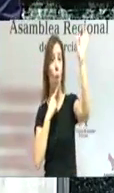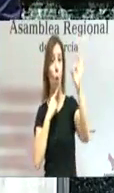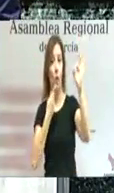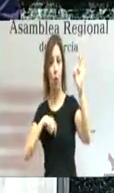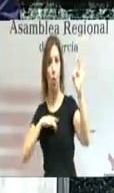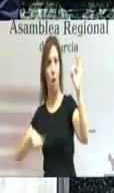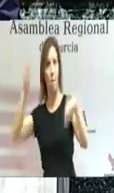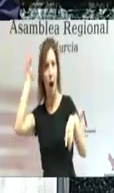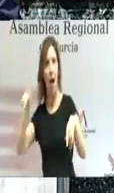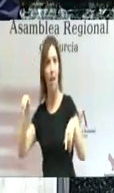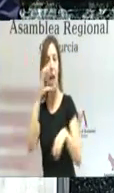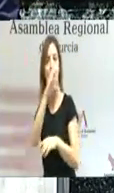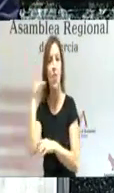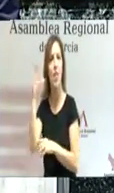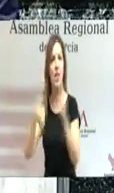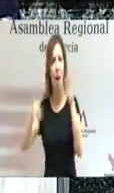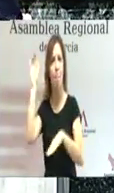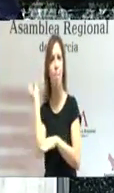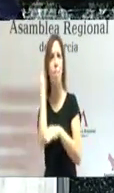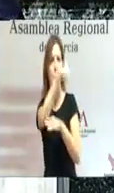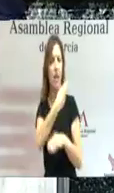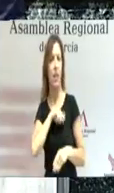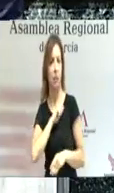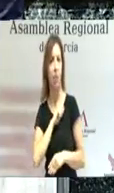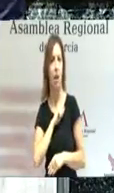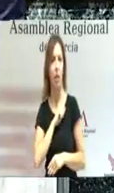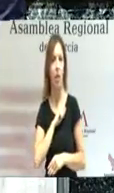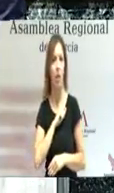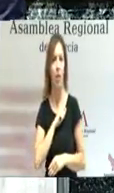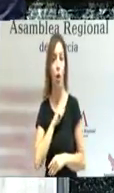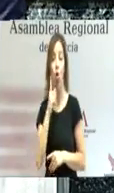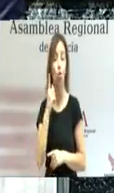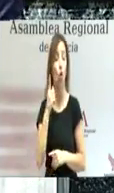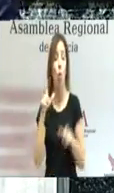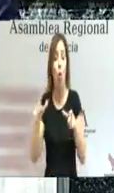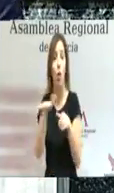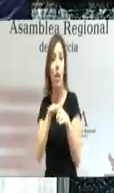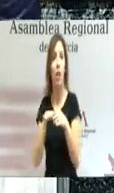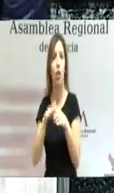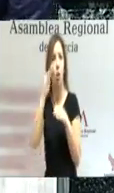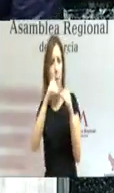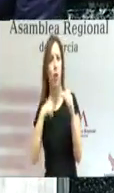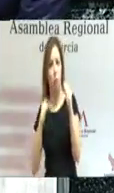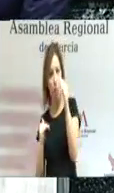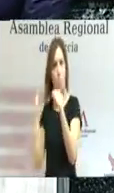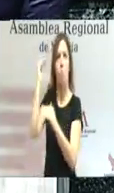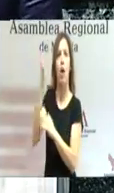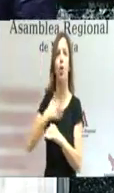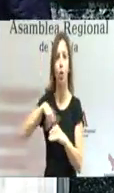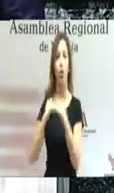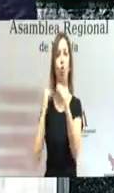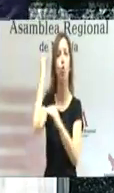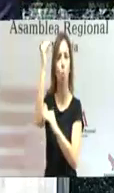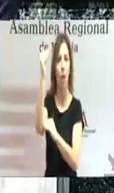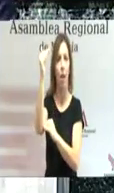ciencia que nos correspondería, exclusivamente por peso económico. Pero debemos superar esas cifras y unificar